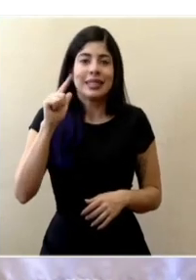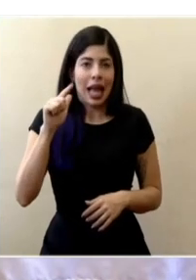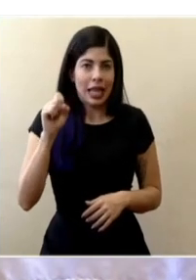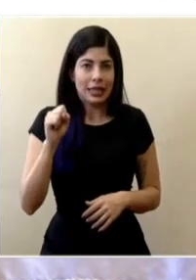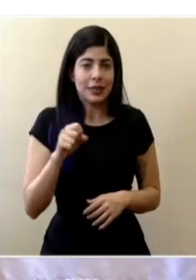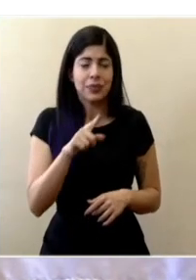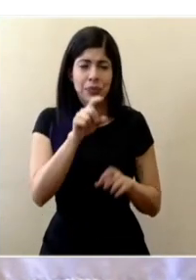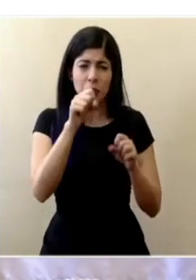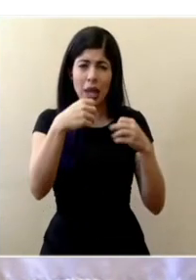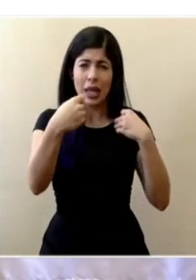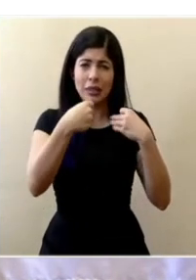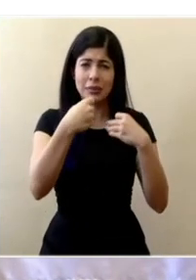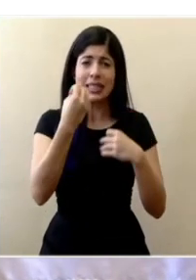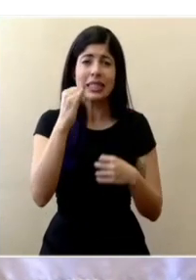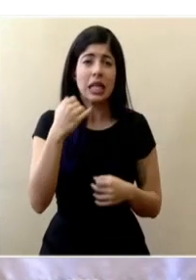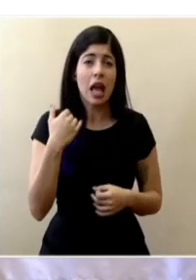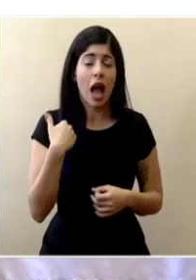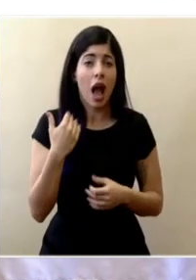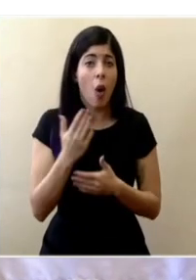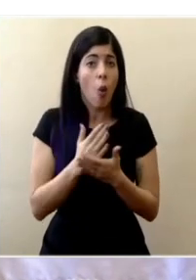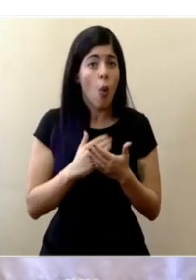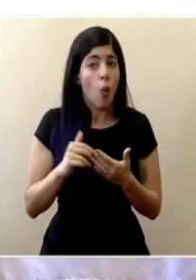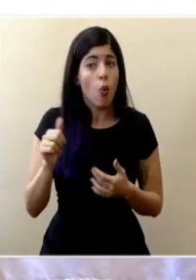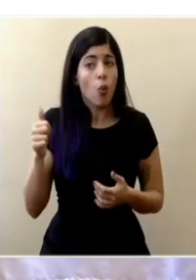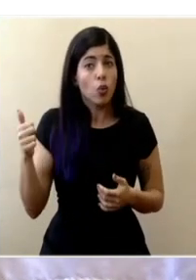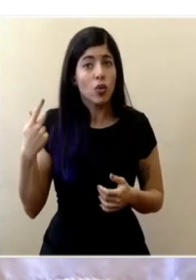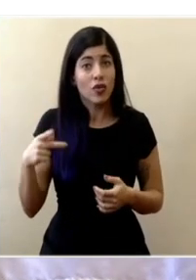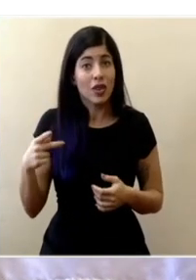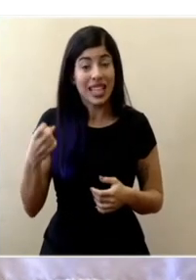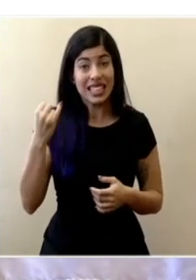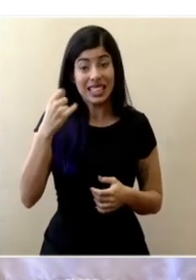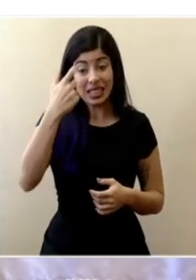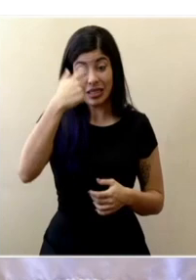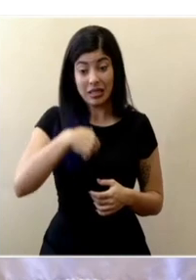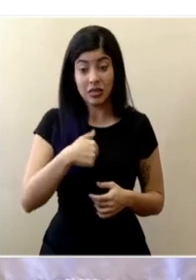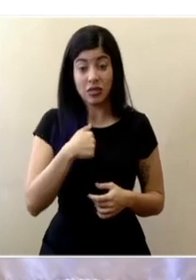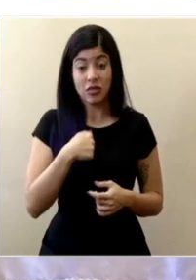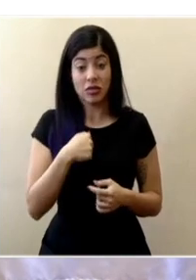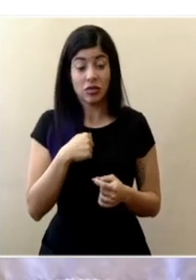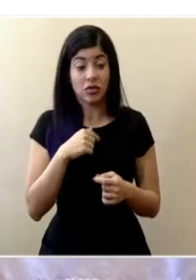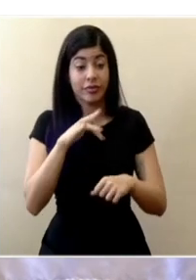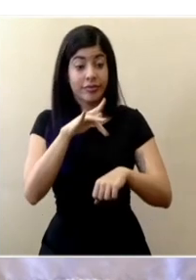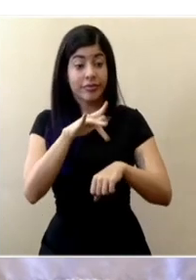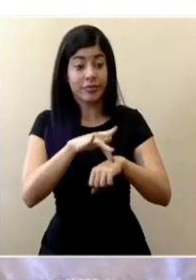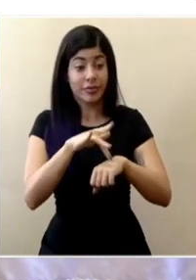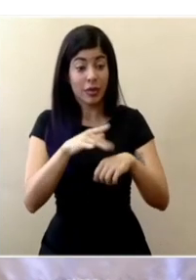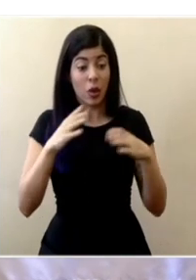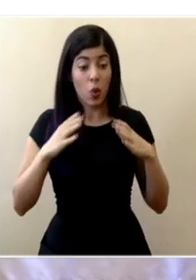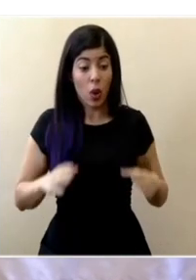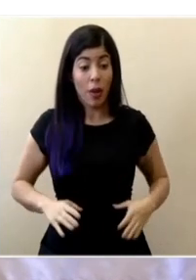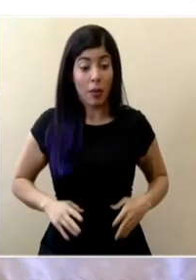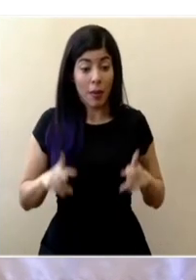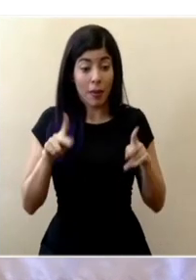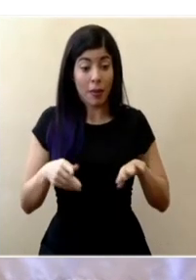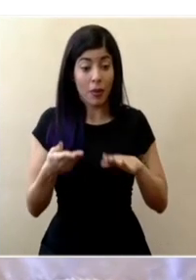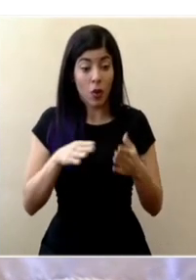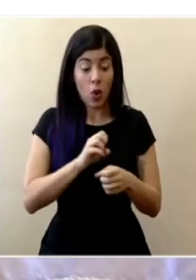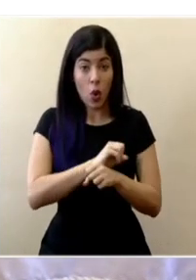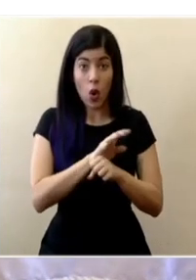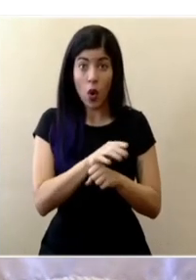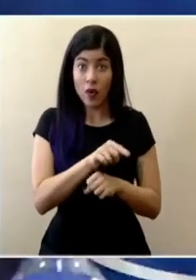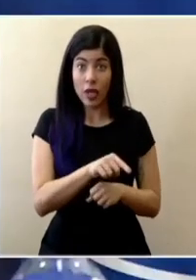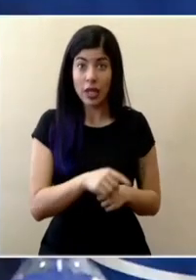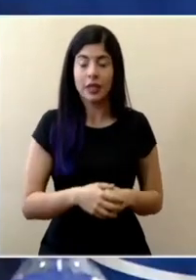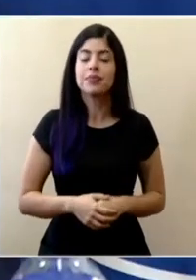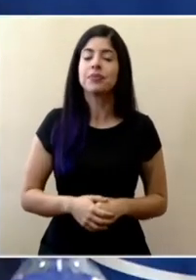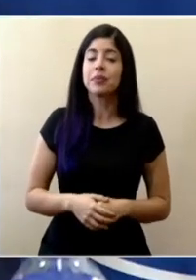puede explicar si existen otros riesgos para la salud de una persona que entra en contacto con un cuerpo de una persona fallecida por COVID-19 el